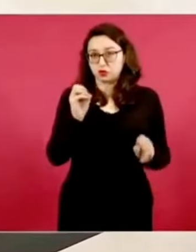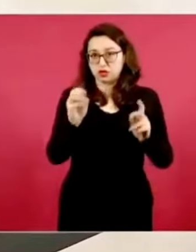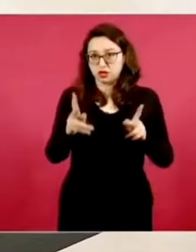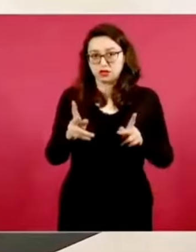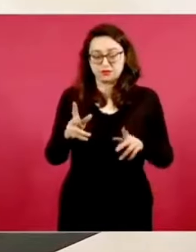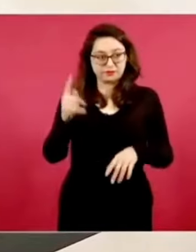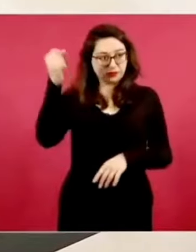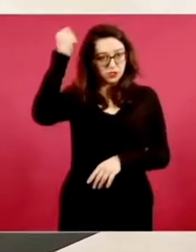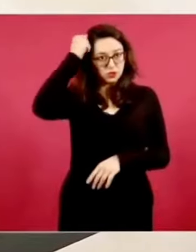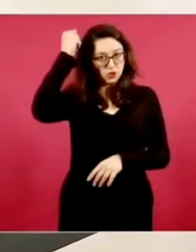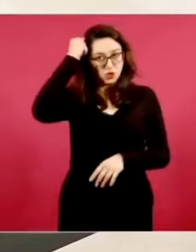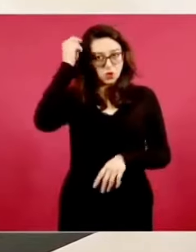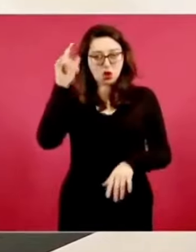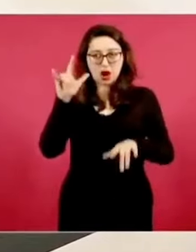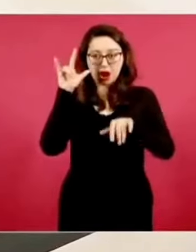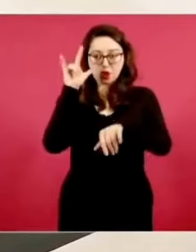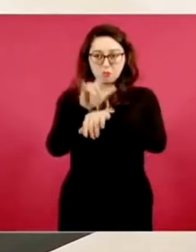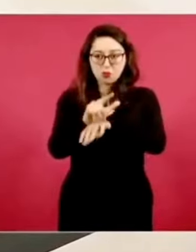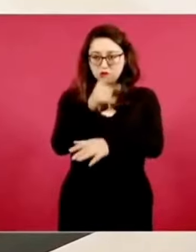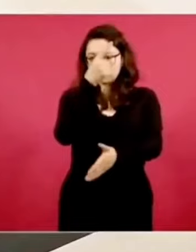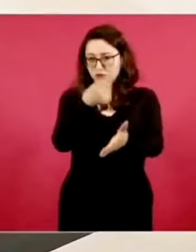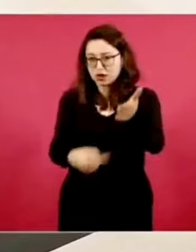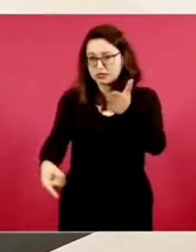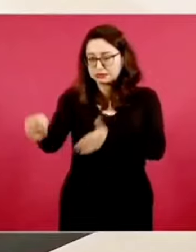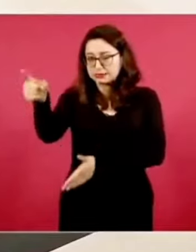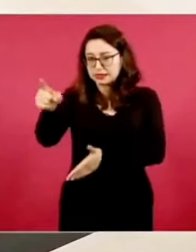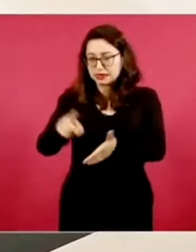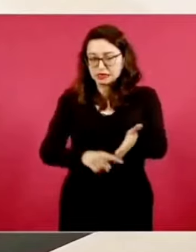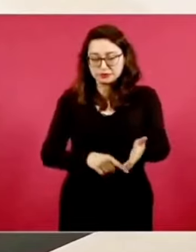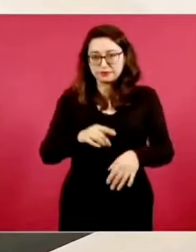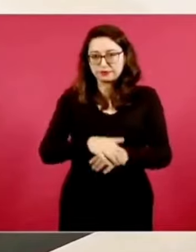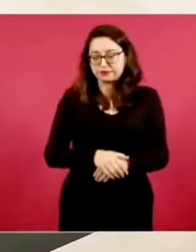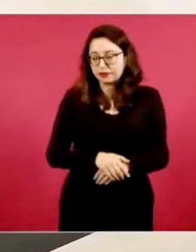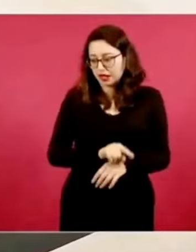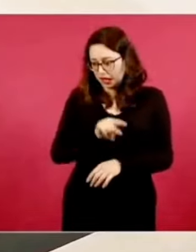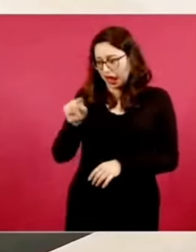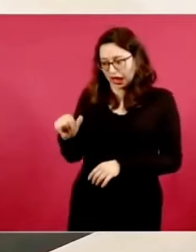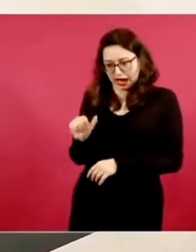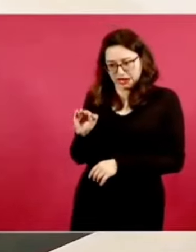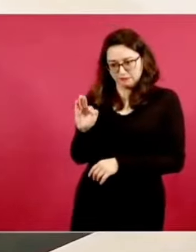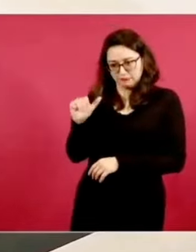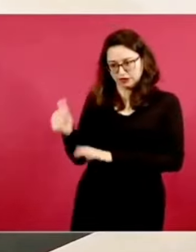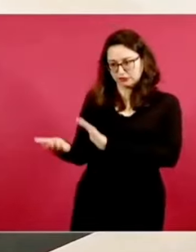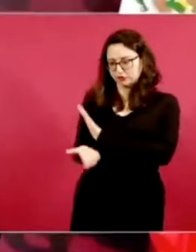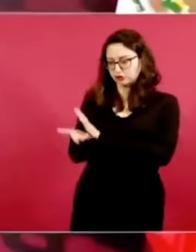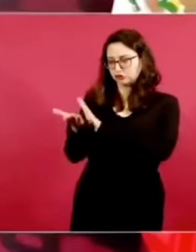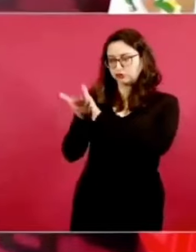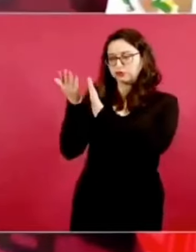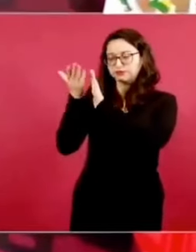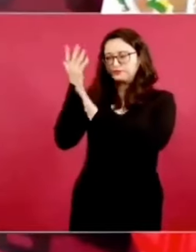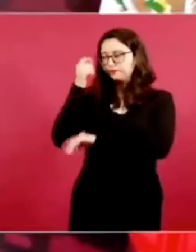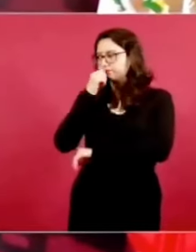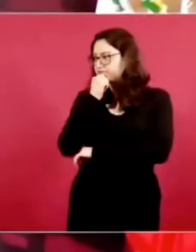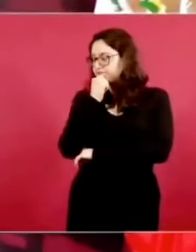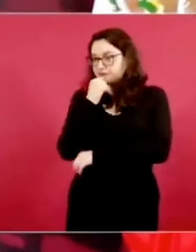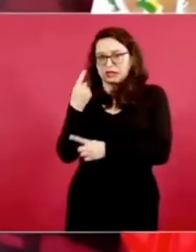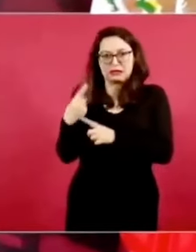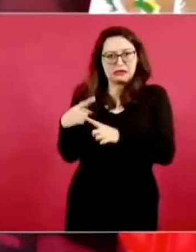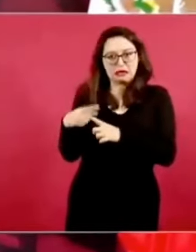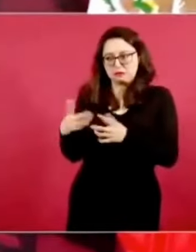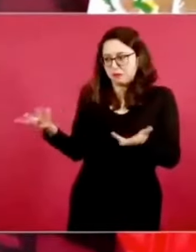con esas empresas constructoras que cobran el doble, el triple,